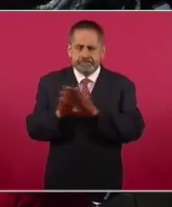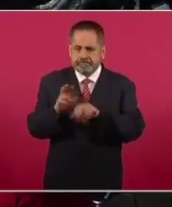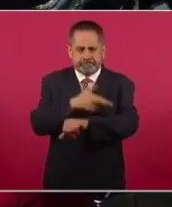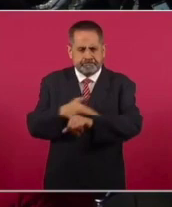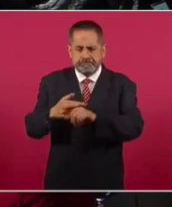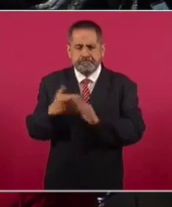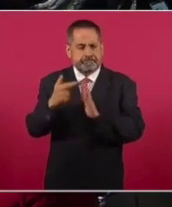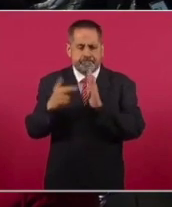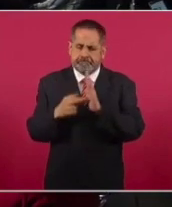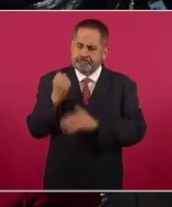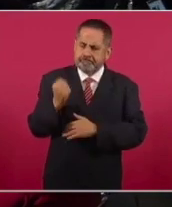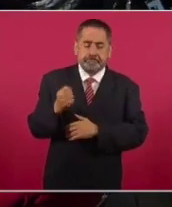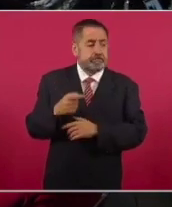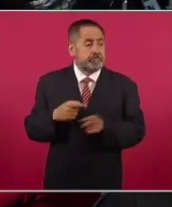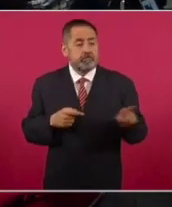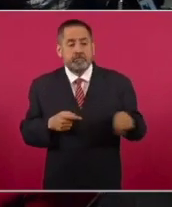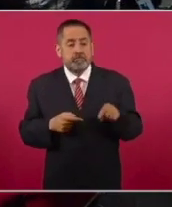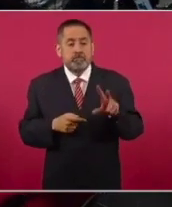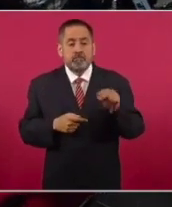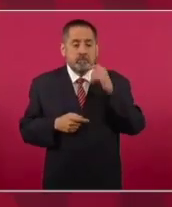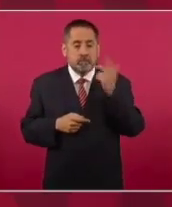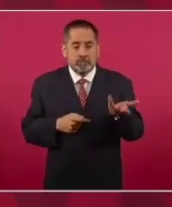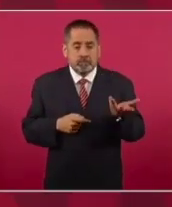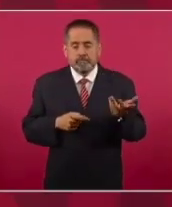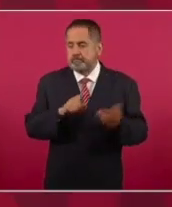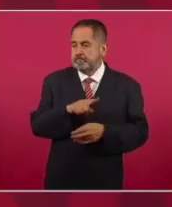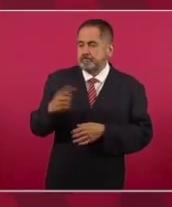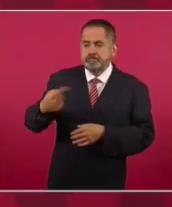no las aplican los neoliberales.